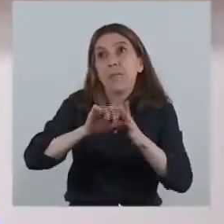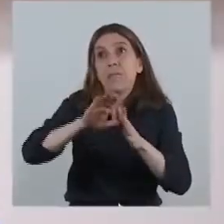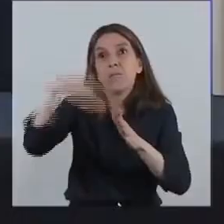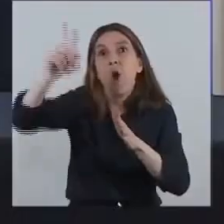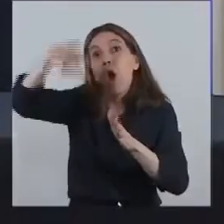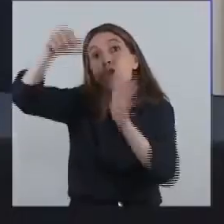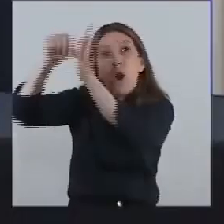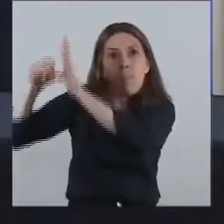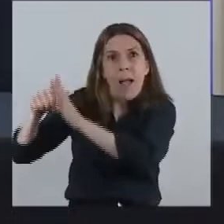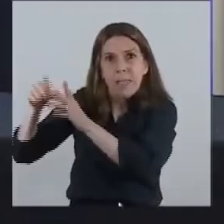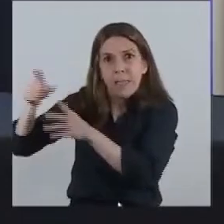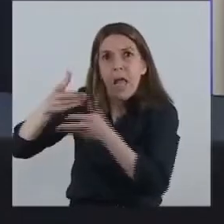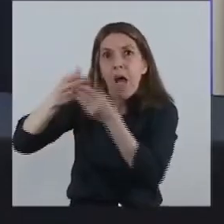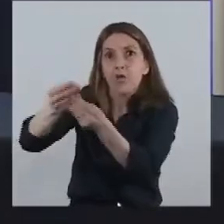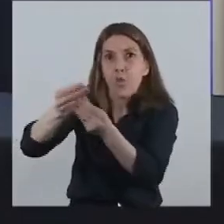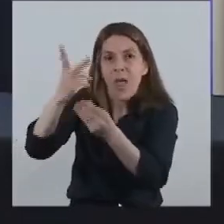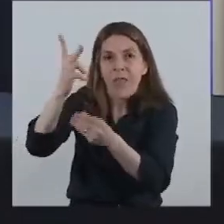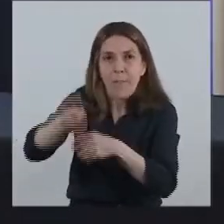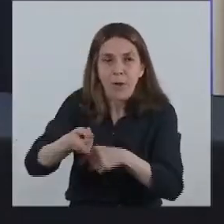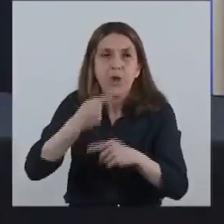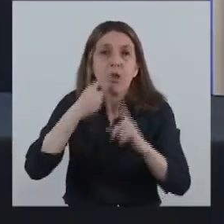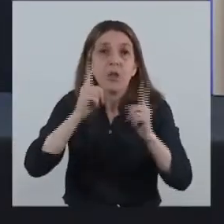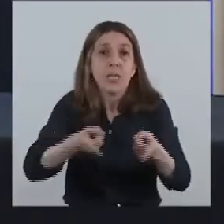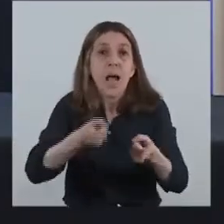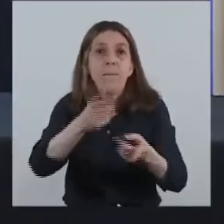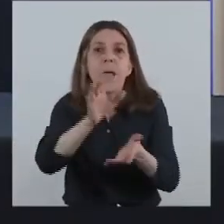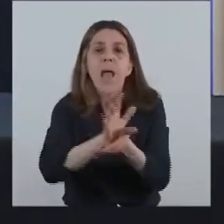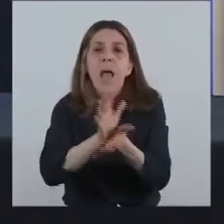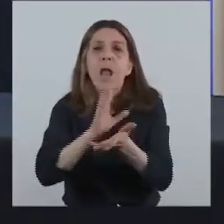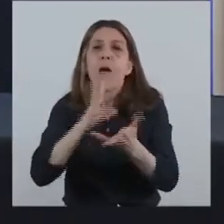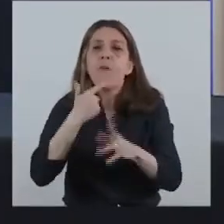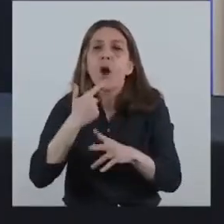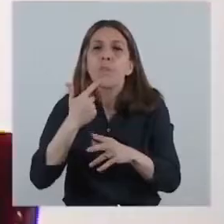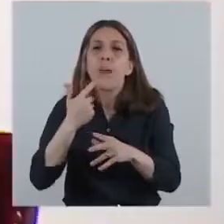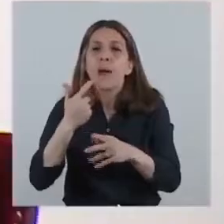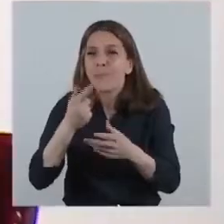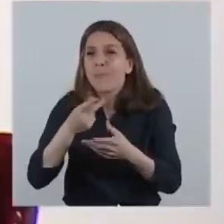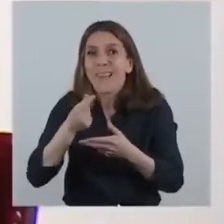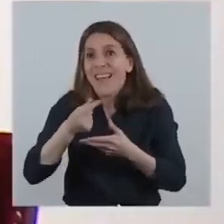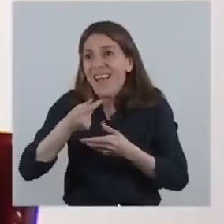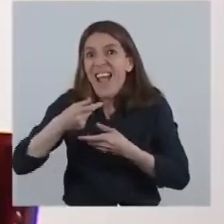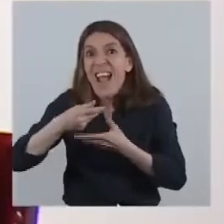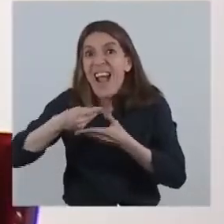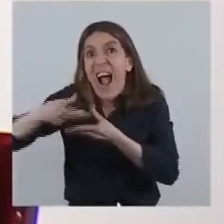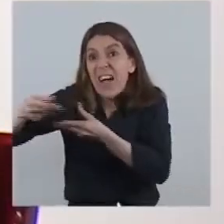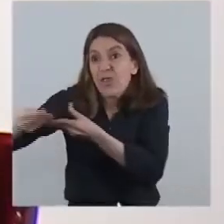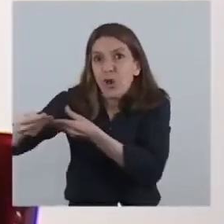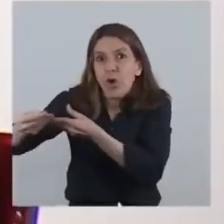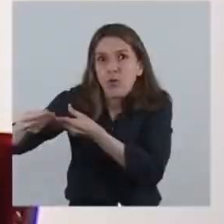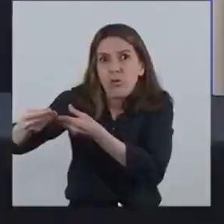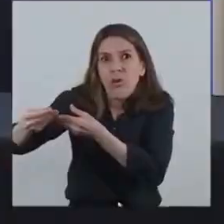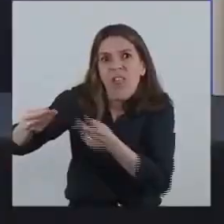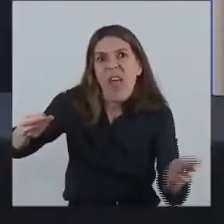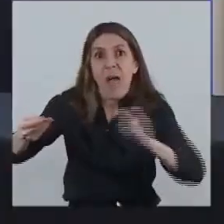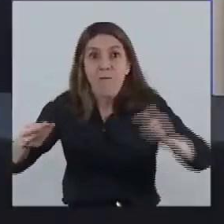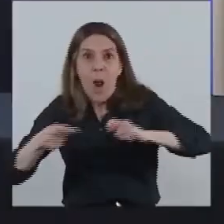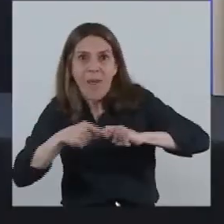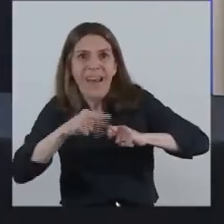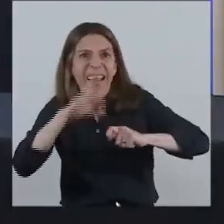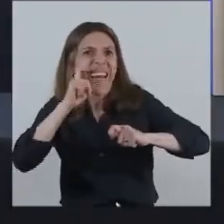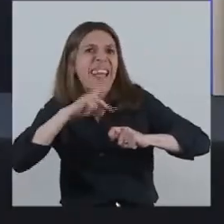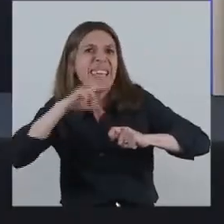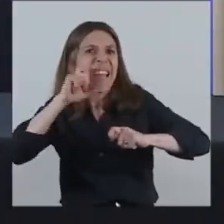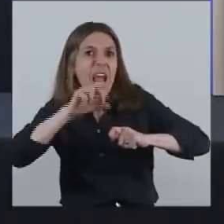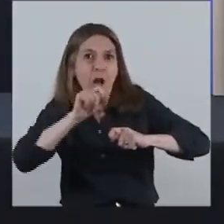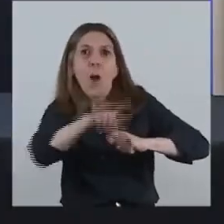Y se sube el piso de reintegros a la exportación en función del valor agregado para los bienes finales